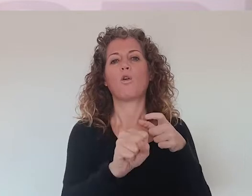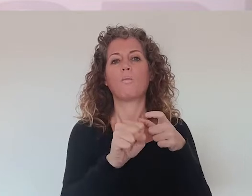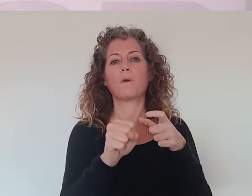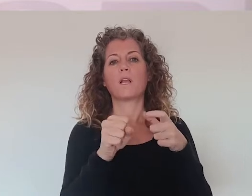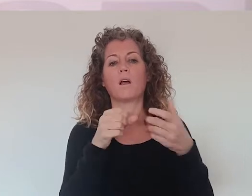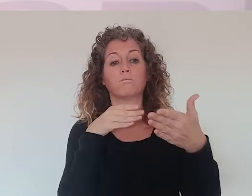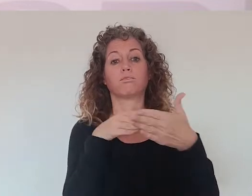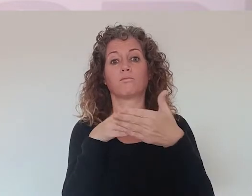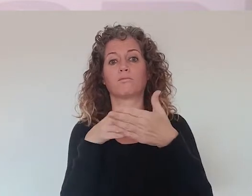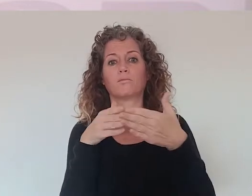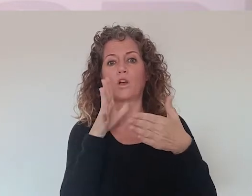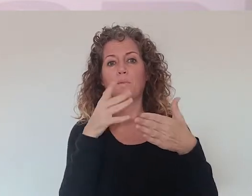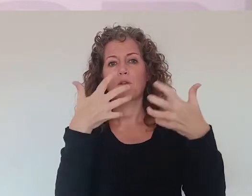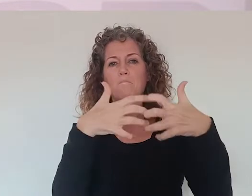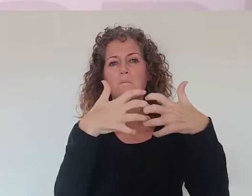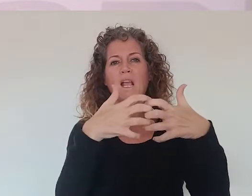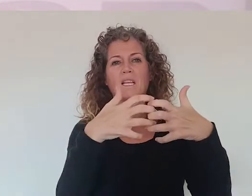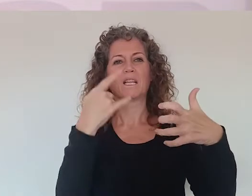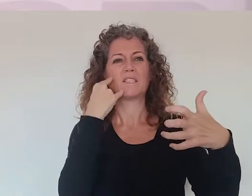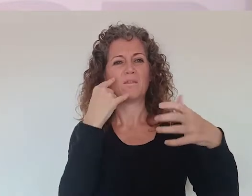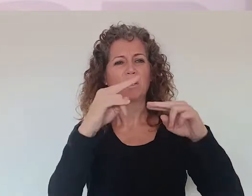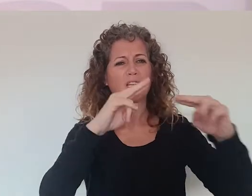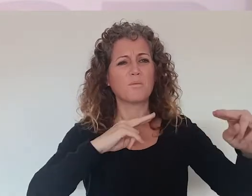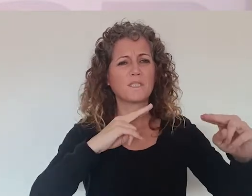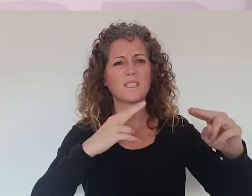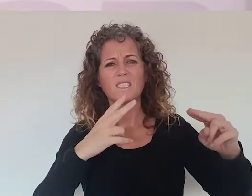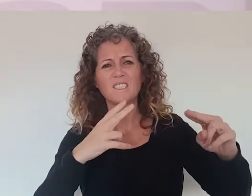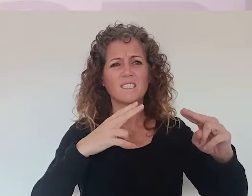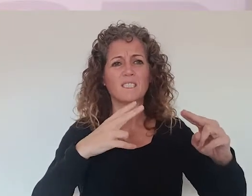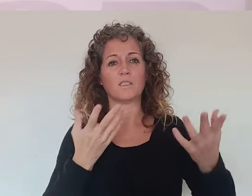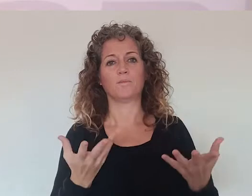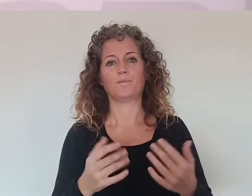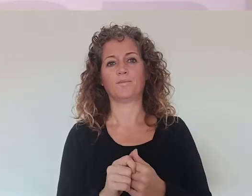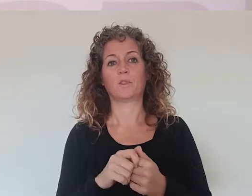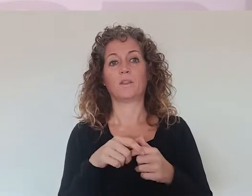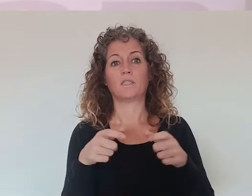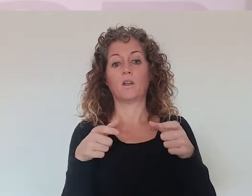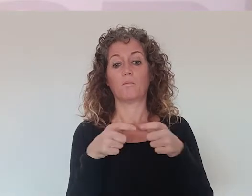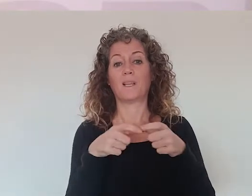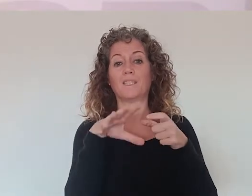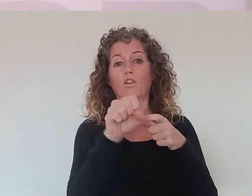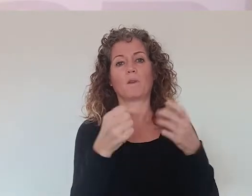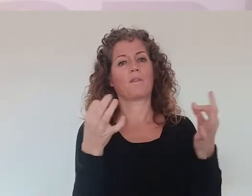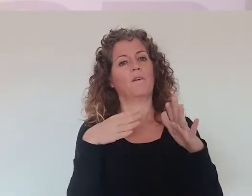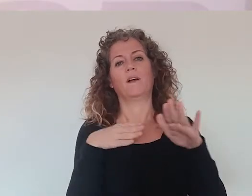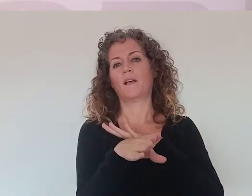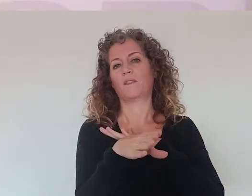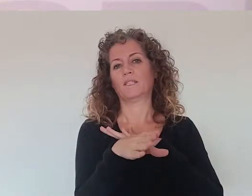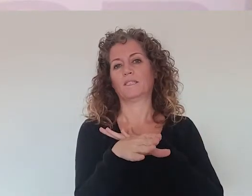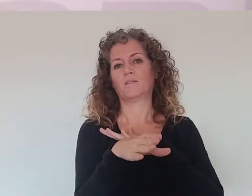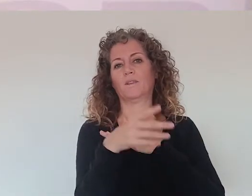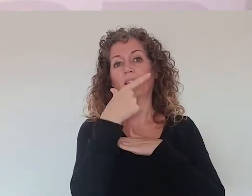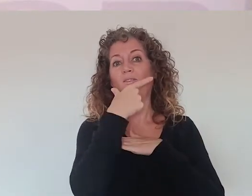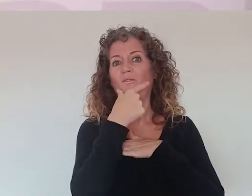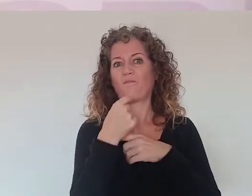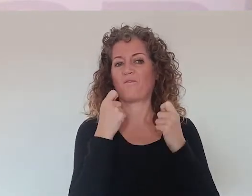la hora de adquirir billetes y se encuentran con máquinas que responden detrás de un teléfono. Yo creo que el tema de la compra de billetes